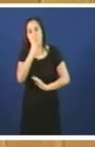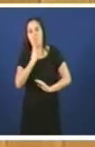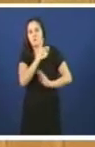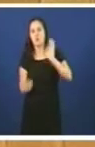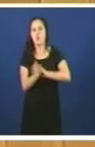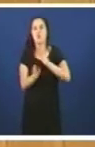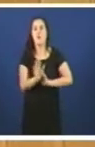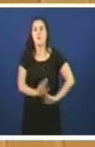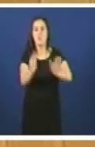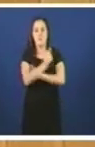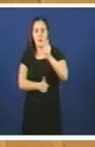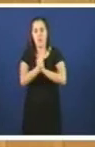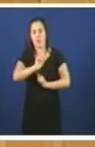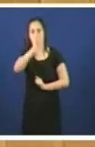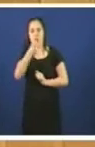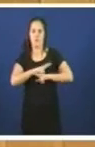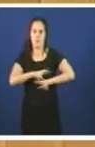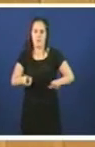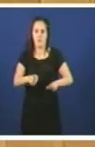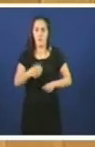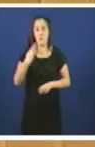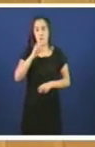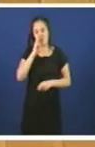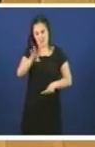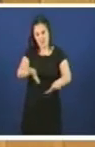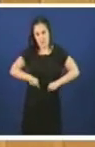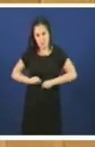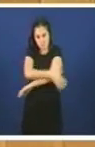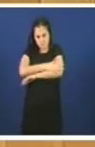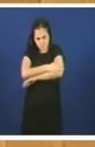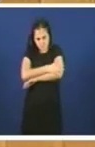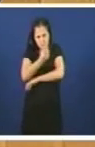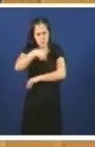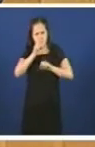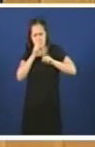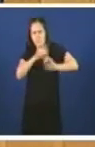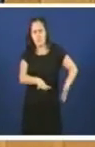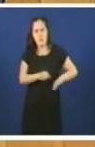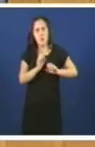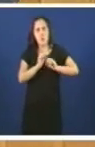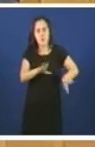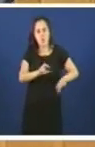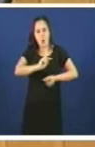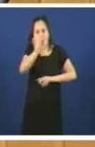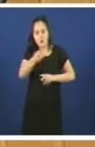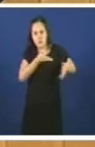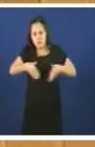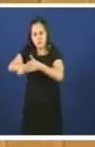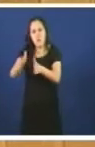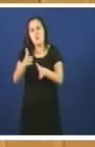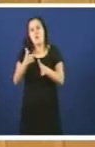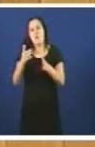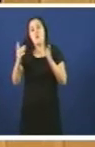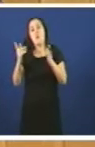centranse agora noutras iniciativas. Nestos tres anos de legislatura non se abandonaron e se abandonarán diversas líneas de actividade que se llevan